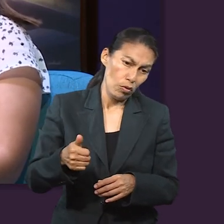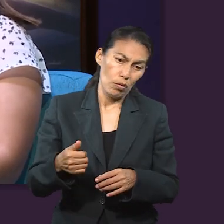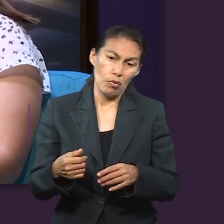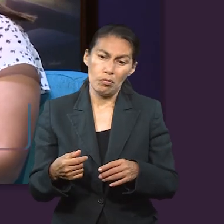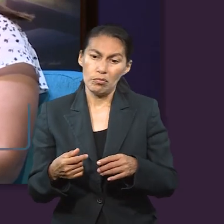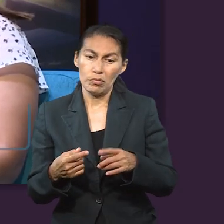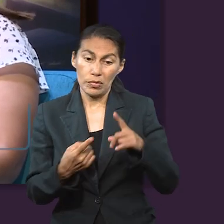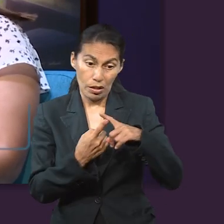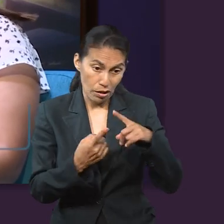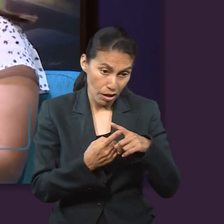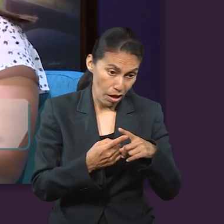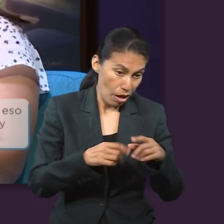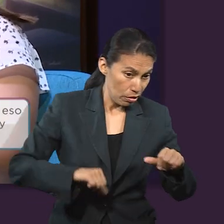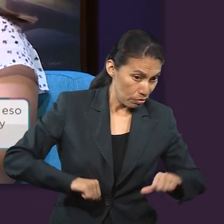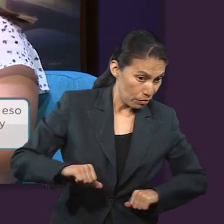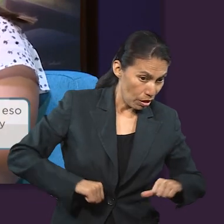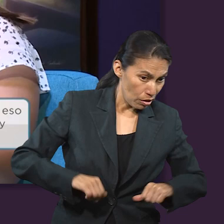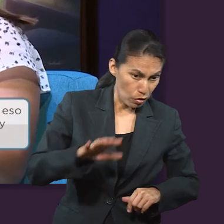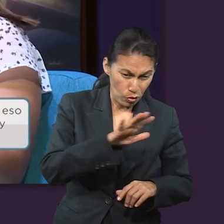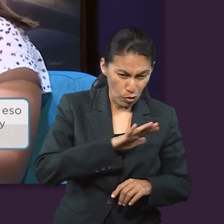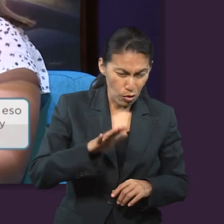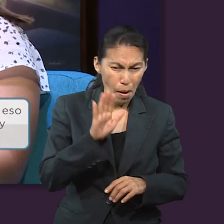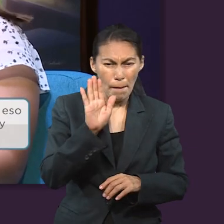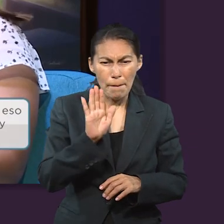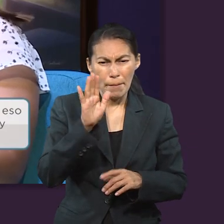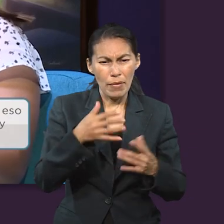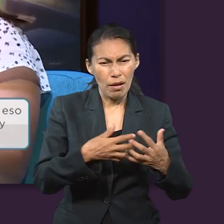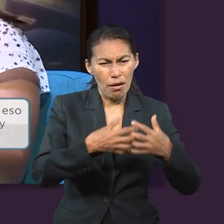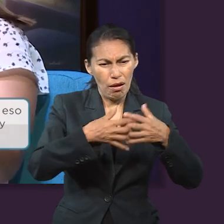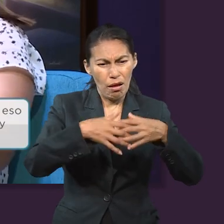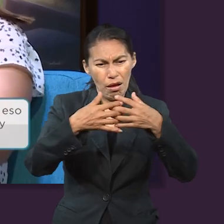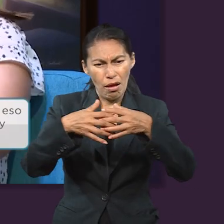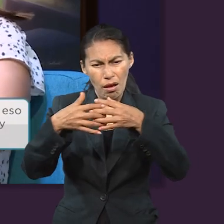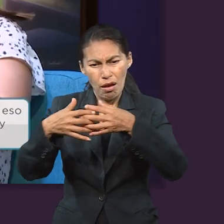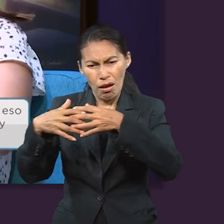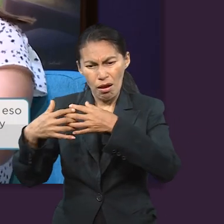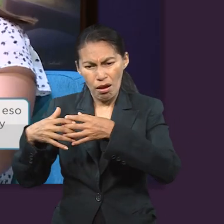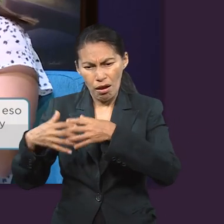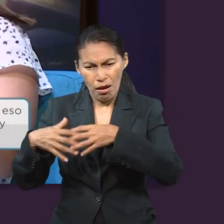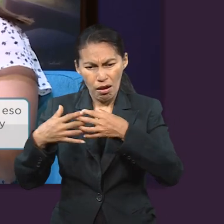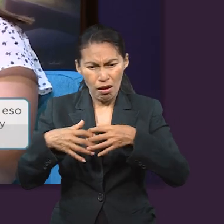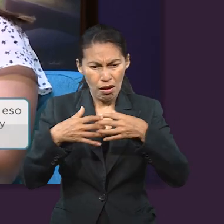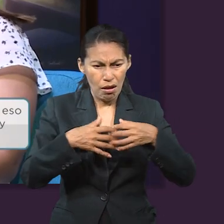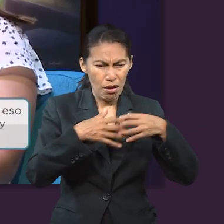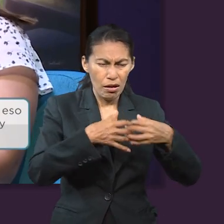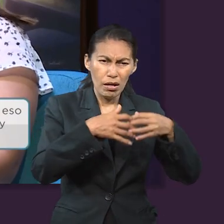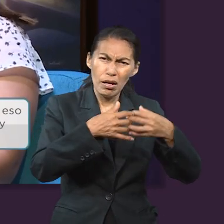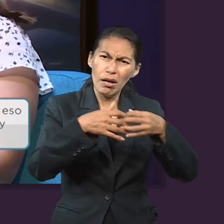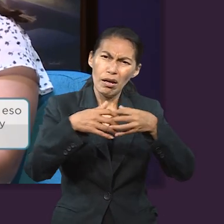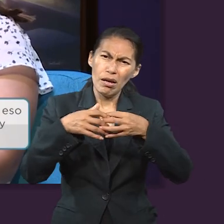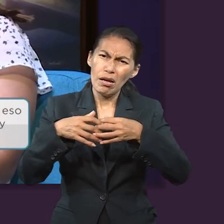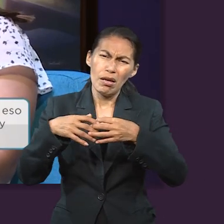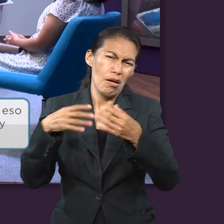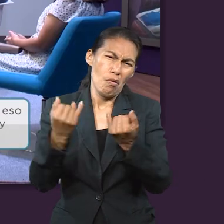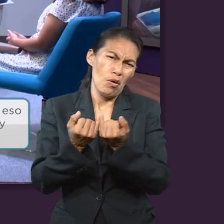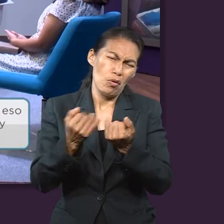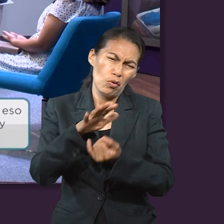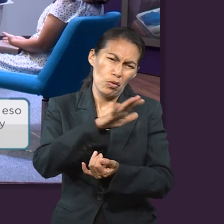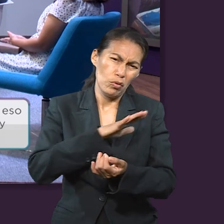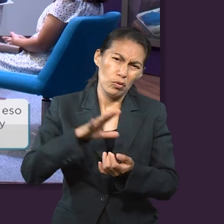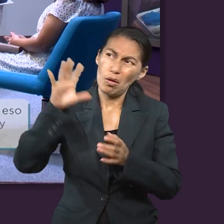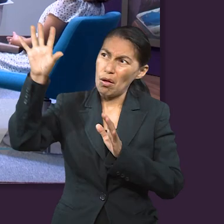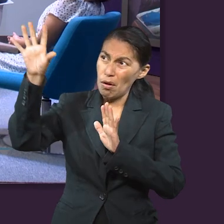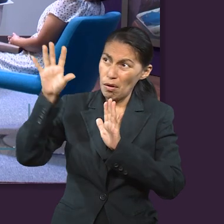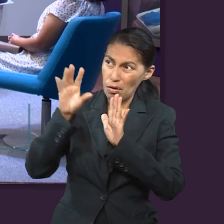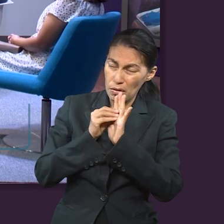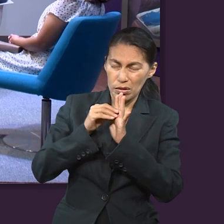uno tiene una tarea, tiene un rol, pues prácticamente seríamos como en grandes, ¿no? Avanzando todos en conjunto y pues cumpliendo la meta, ser